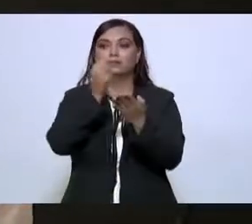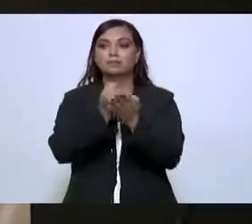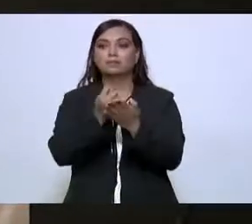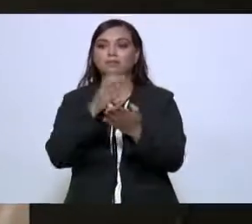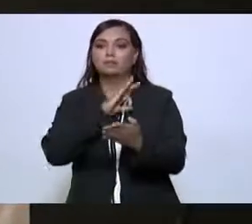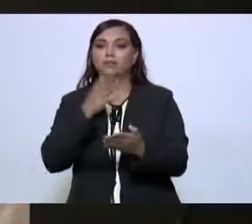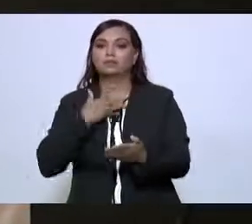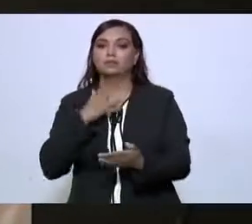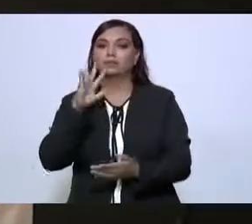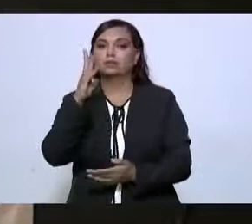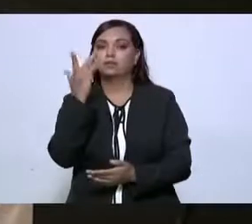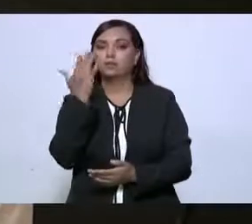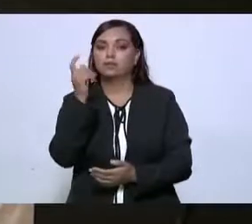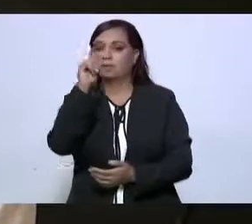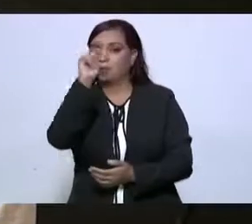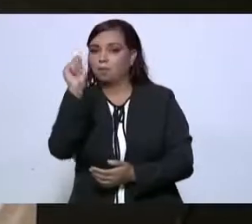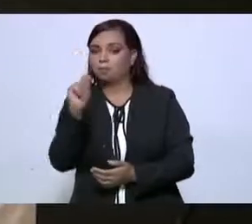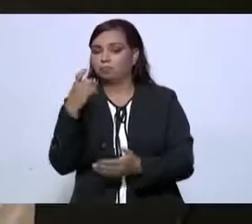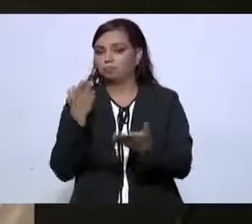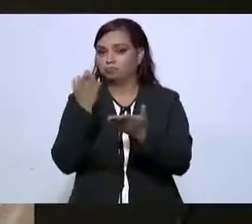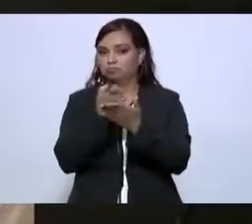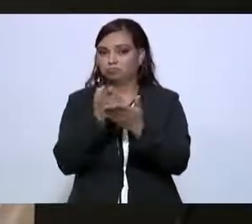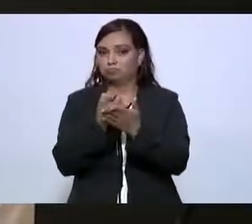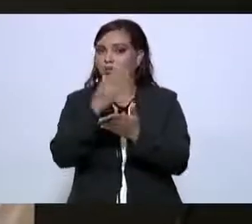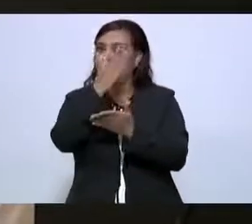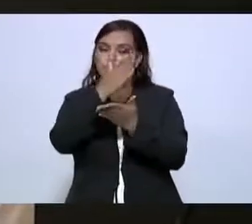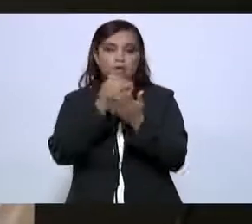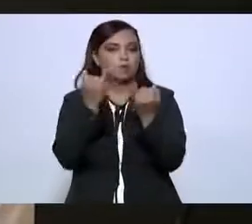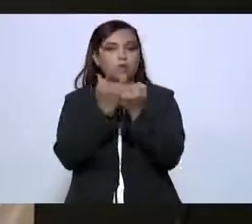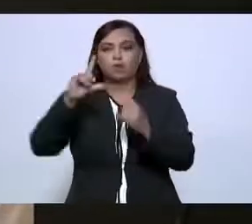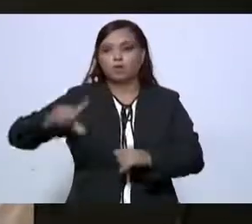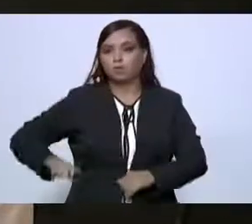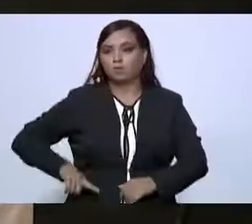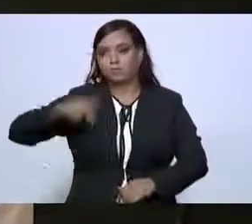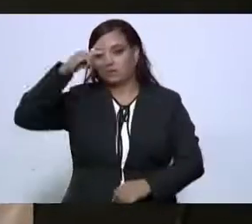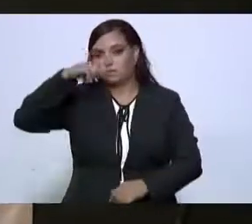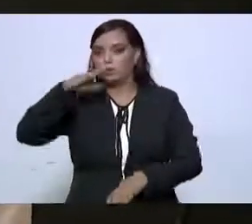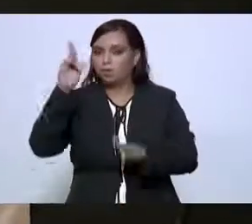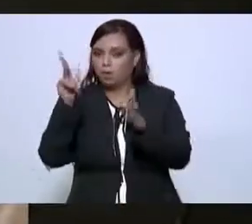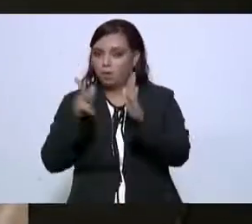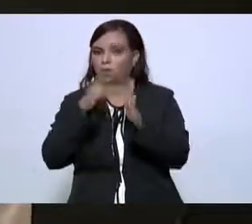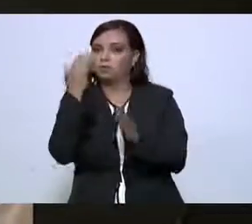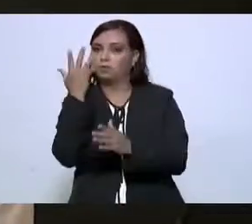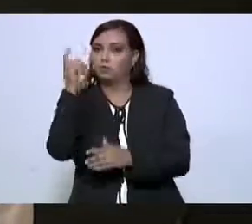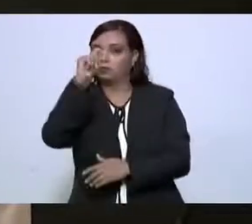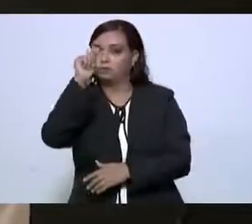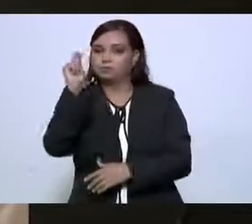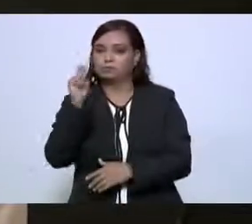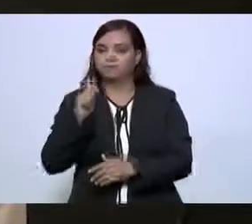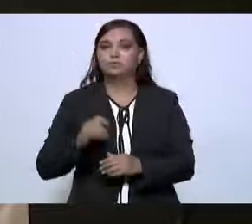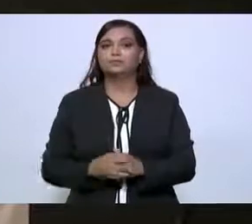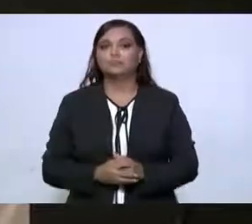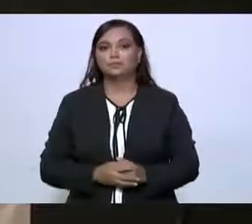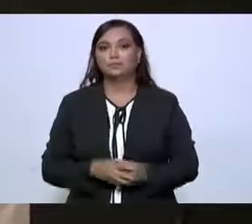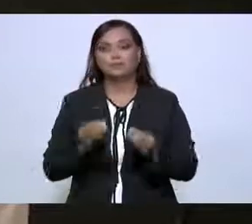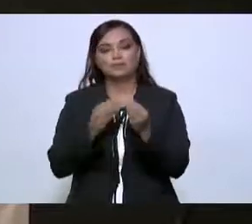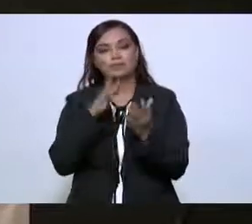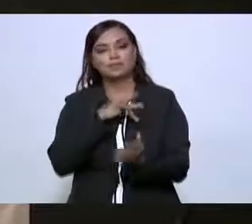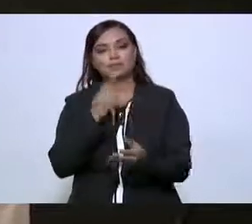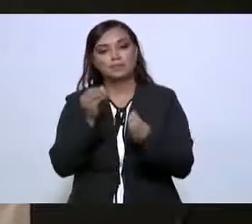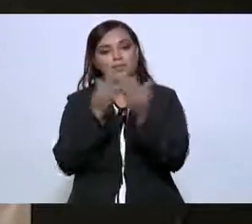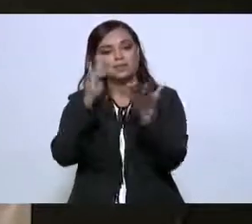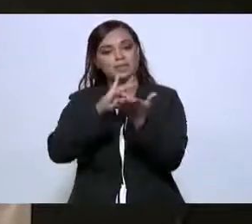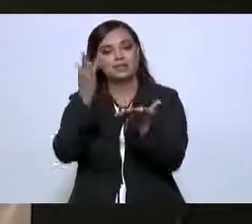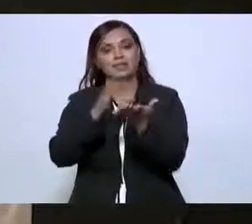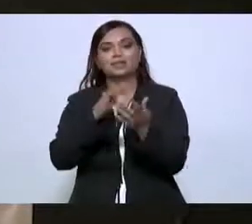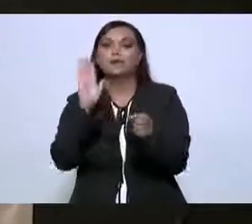aportará el 50 por ciento de los recursos y el gobierno de México el otro 50 por ciento. Estamos muy agradecidos y muy